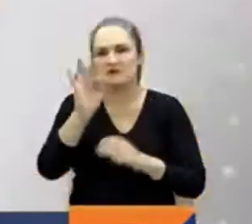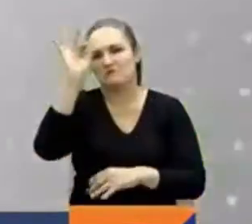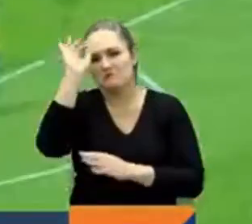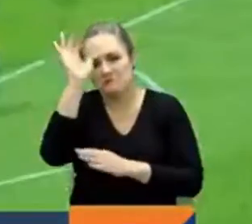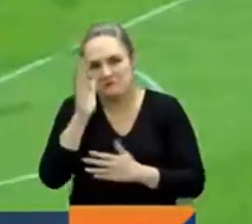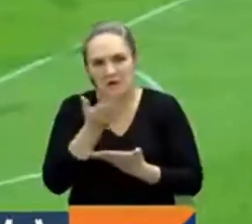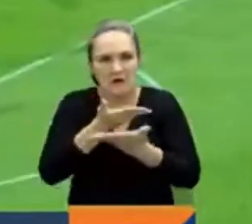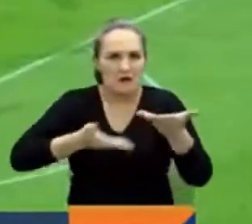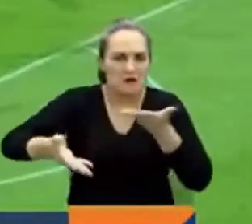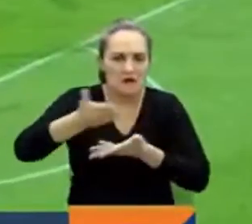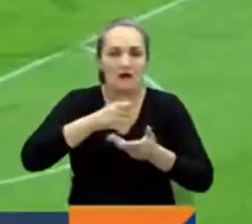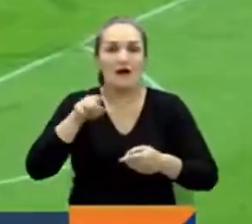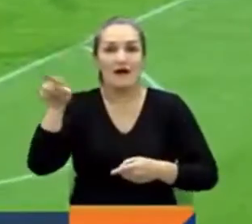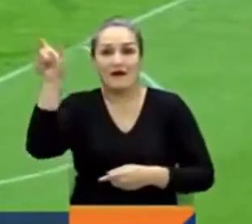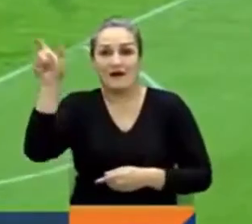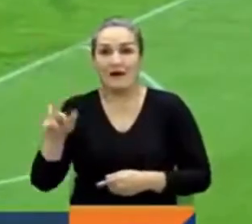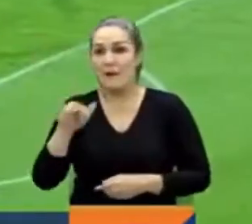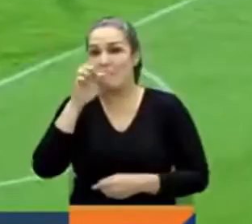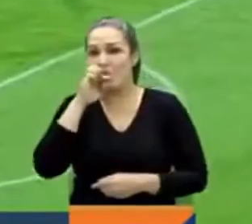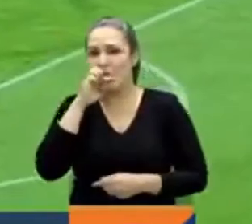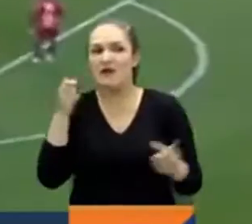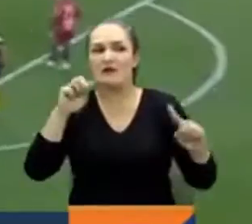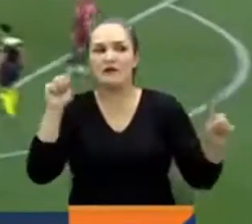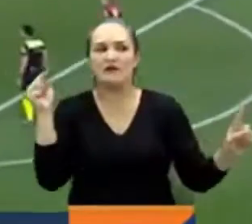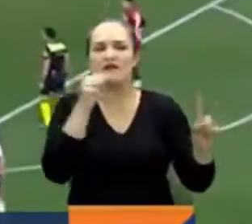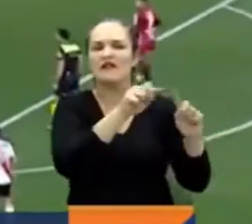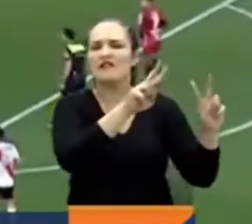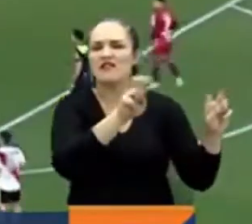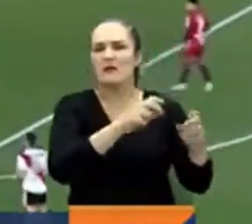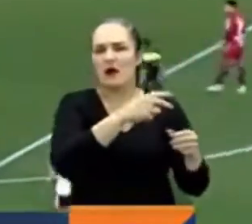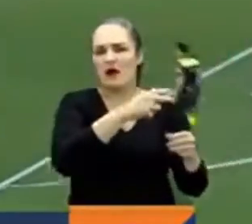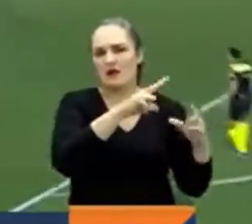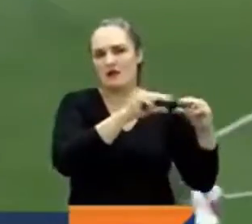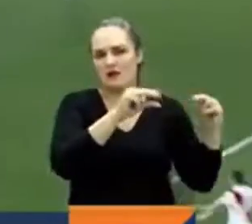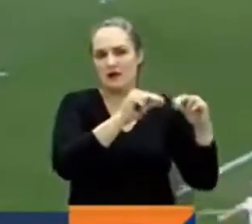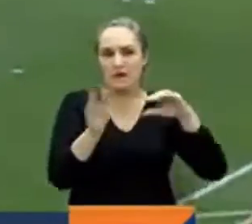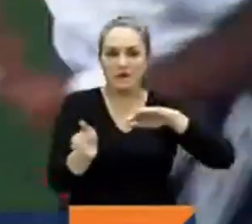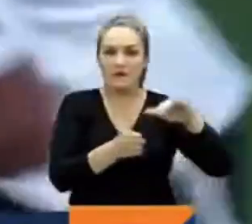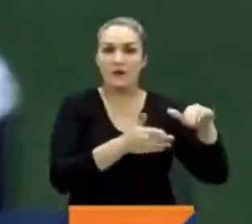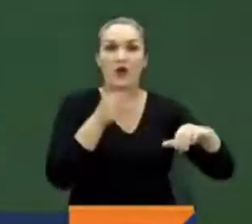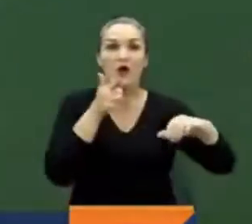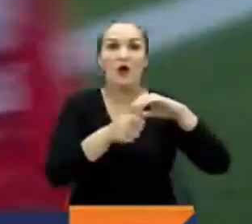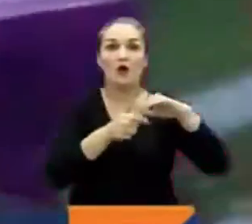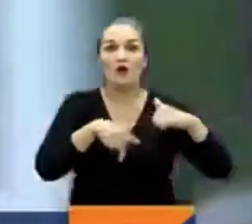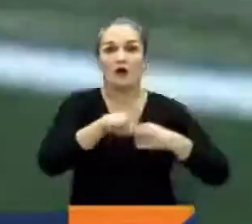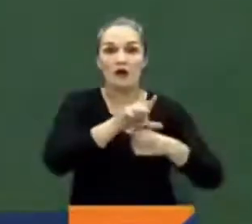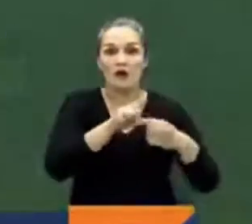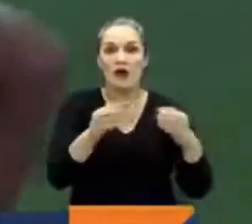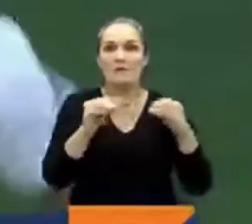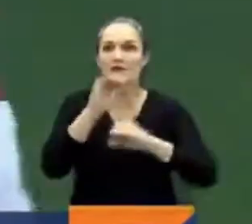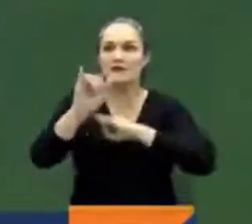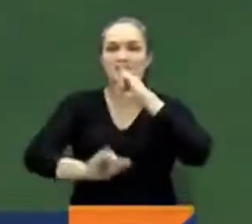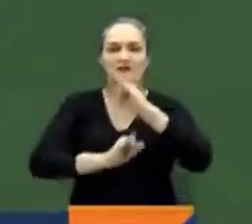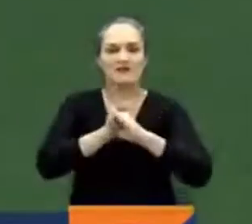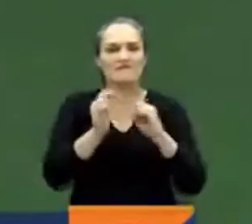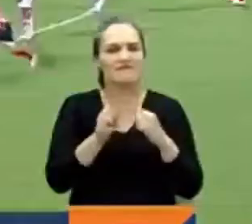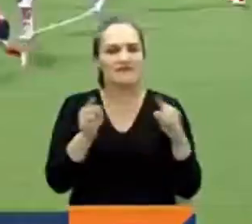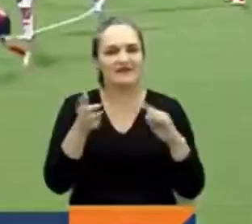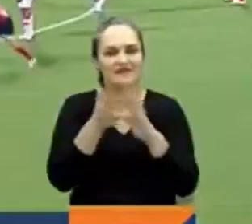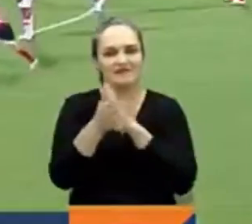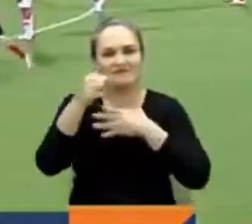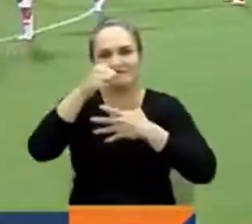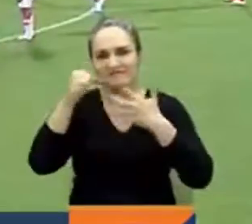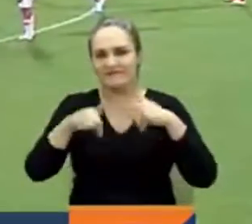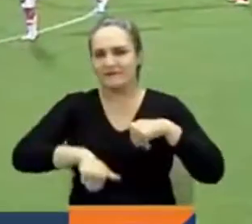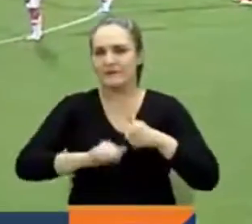Nicaragua. Los goles de la Liga Colombiana, las anotaciones de los colombianos en el exterior y mucho más, aquí en la Información Deportiva,